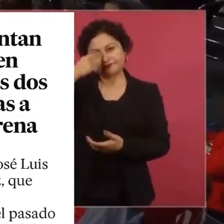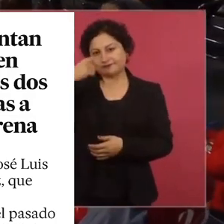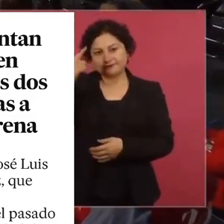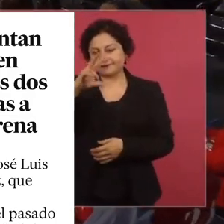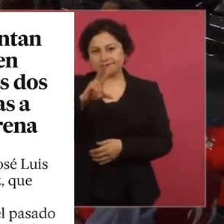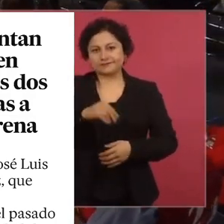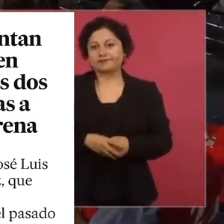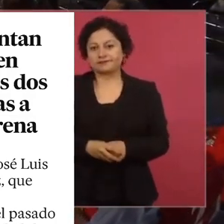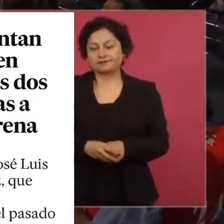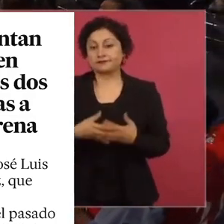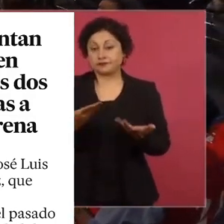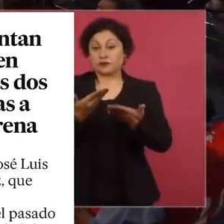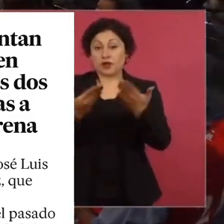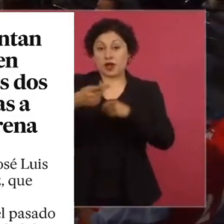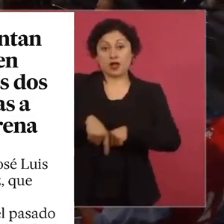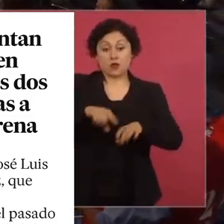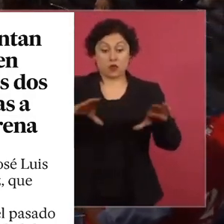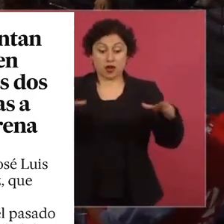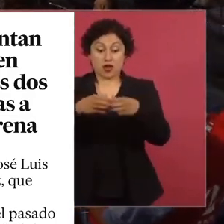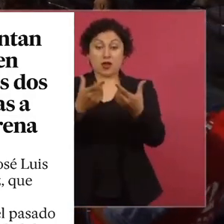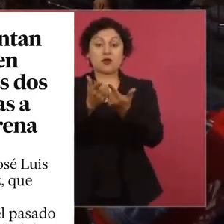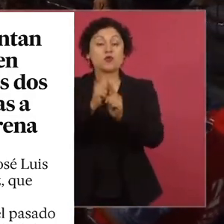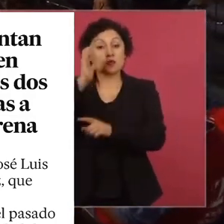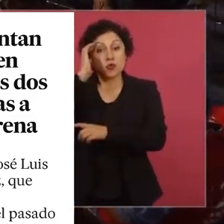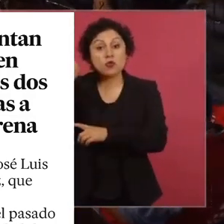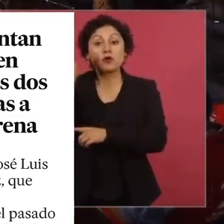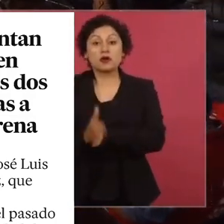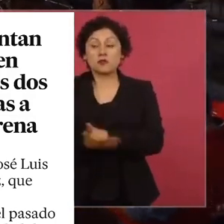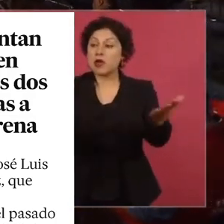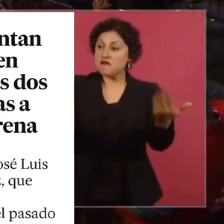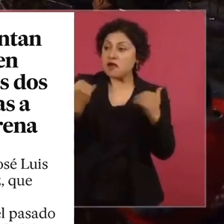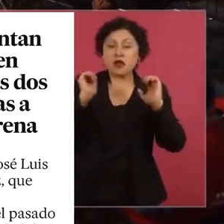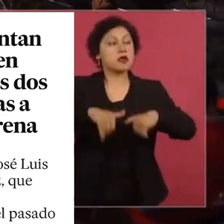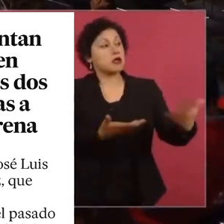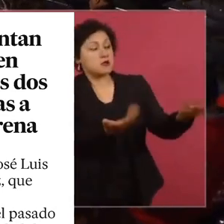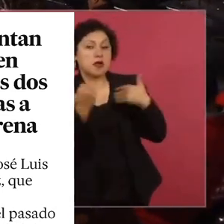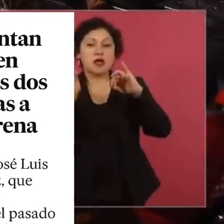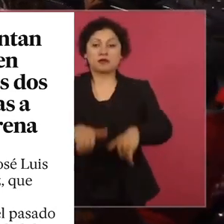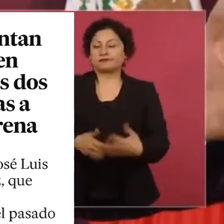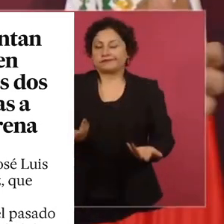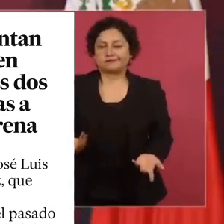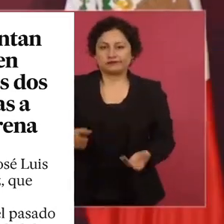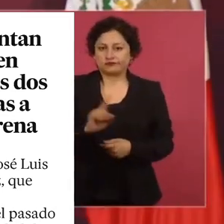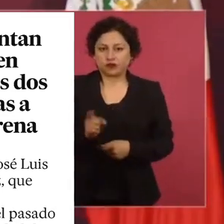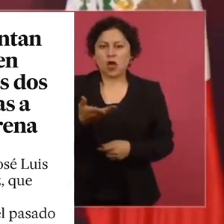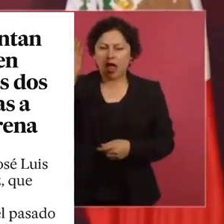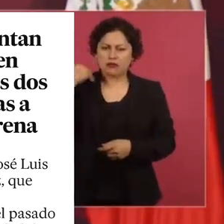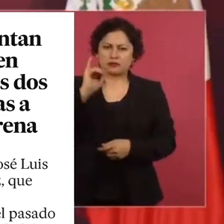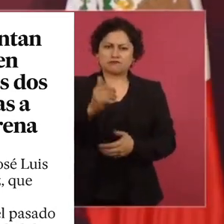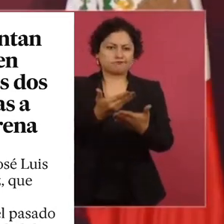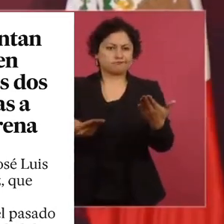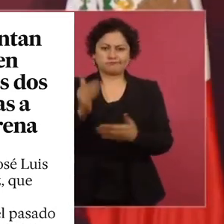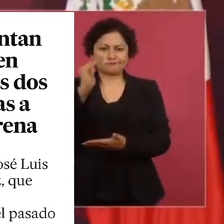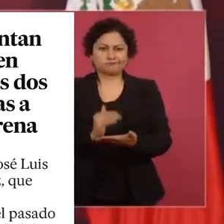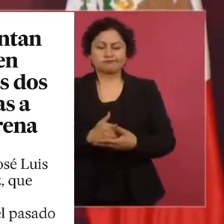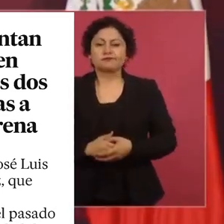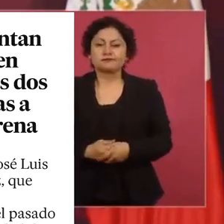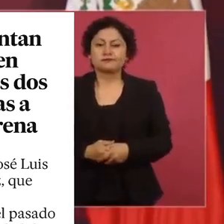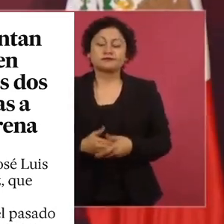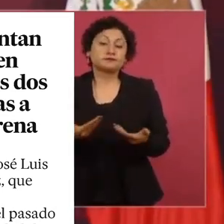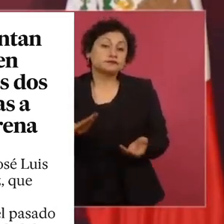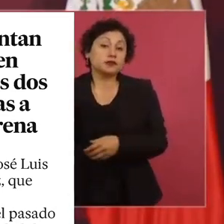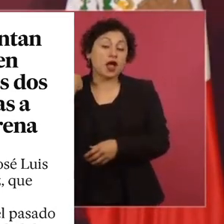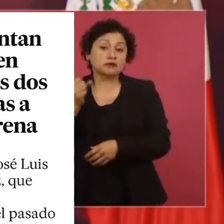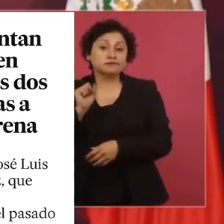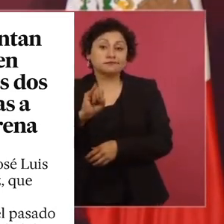fortalecer sus filas. Ya no hay este ejército de reserva que tenían anteriormente cuando los jóvenes